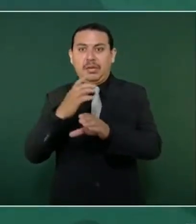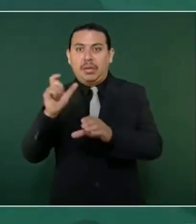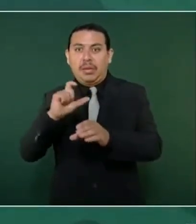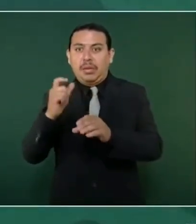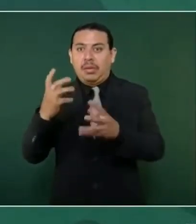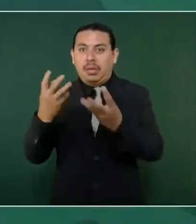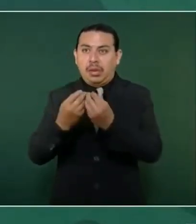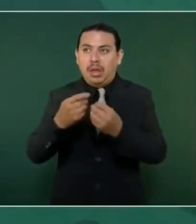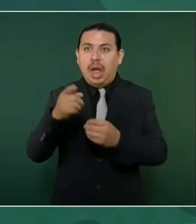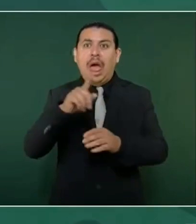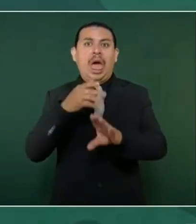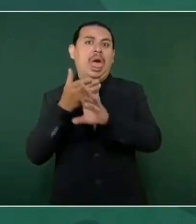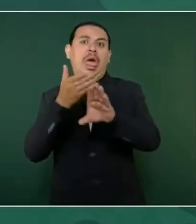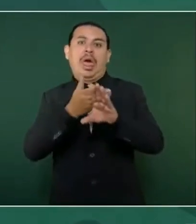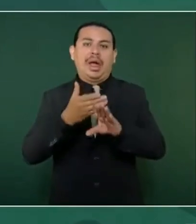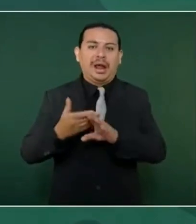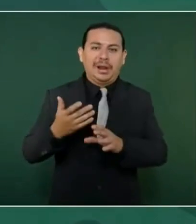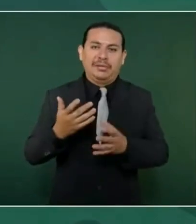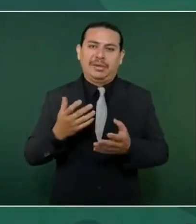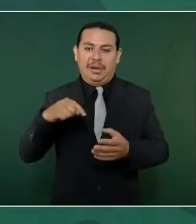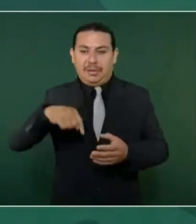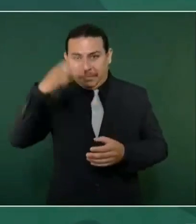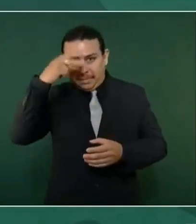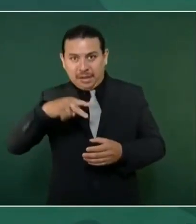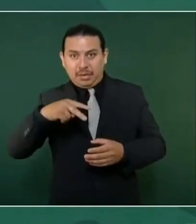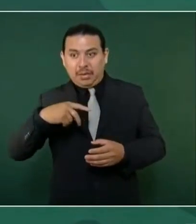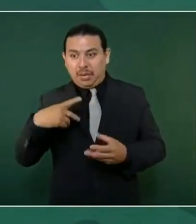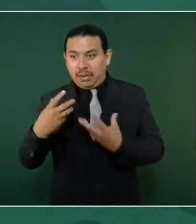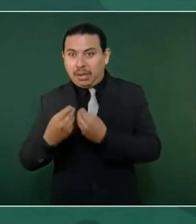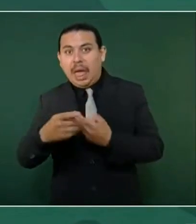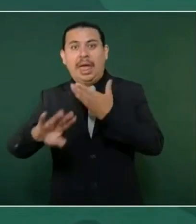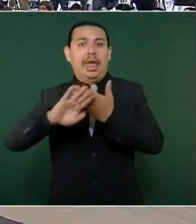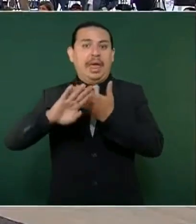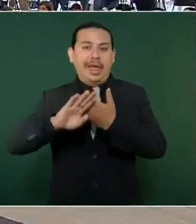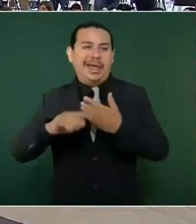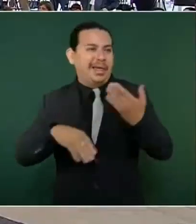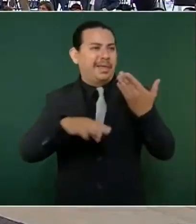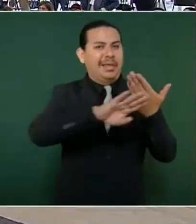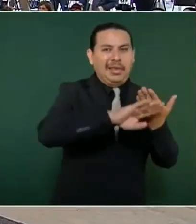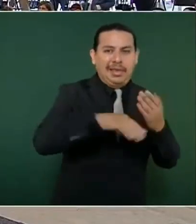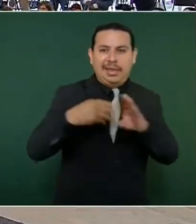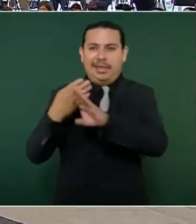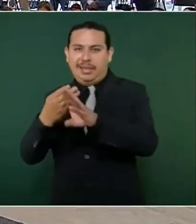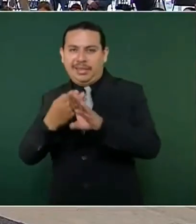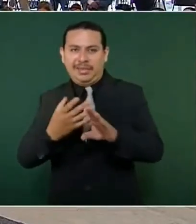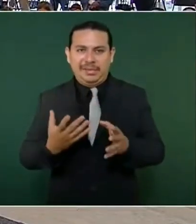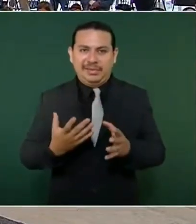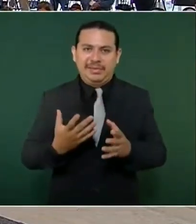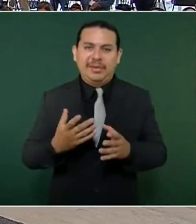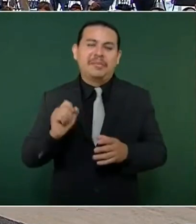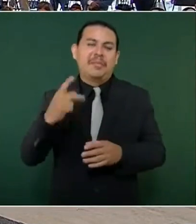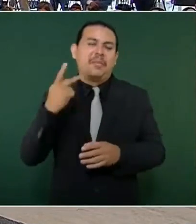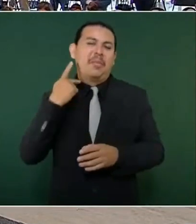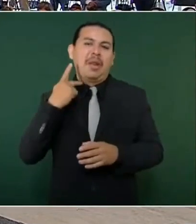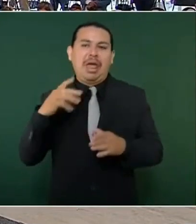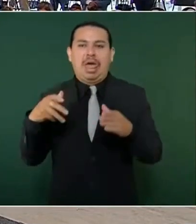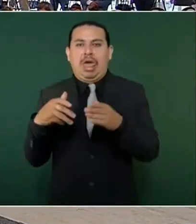como hay en México y en cualquier país, la llamada clase política,